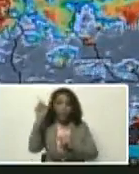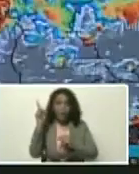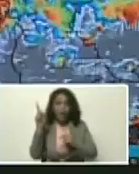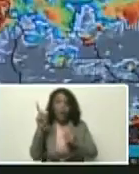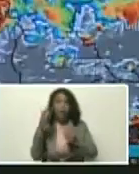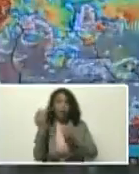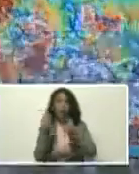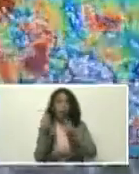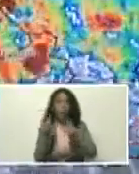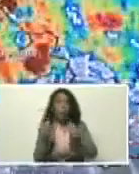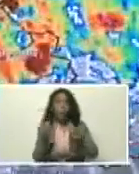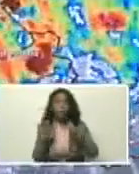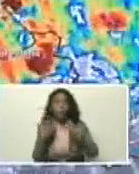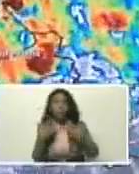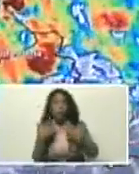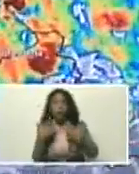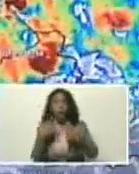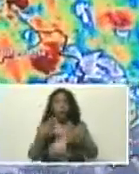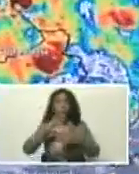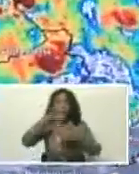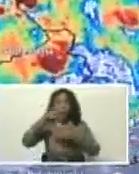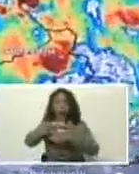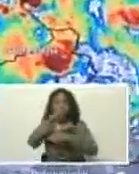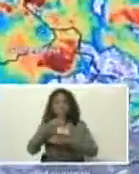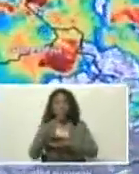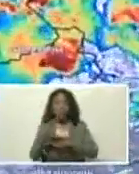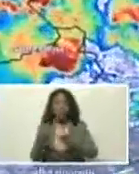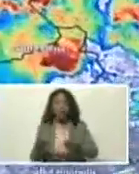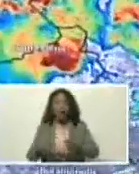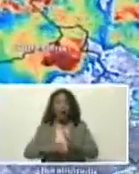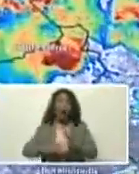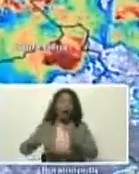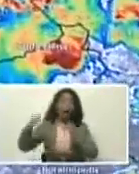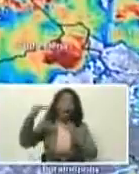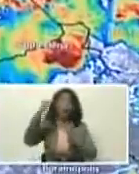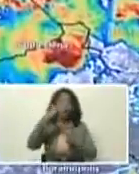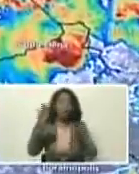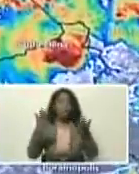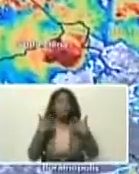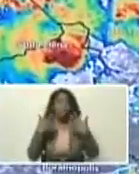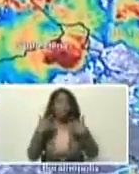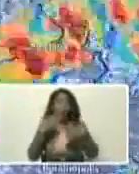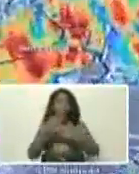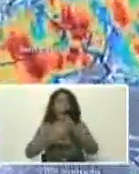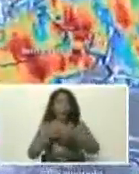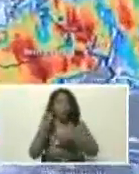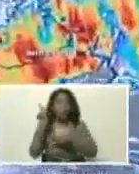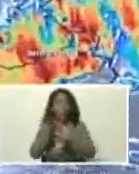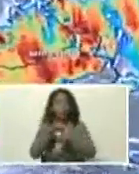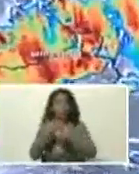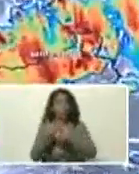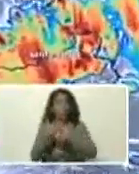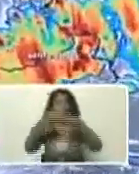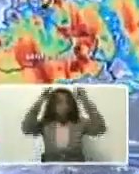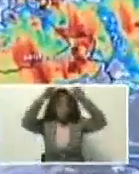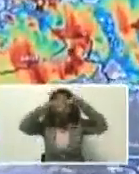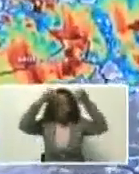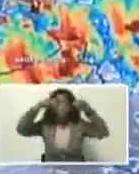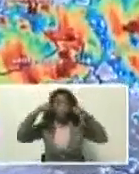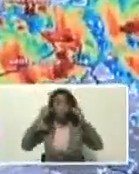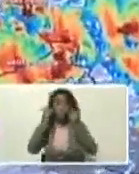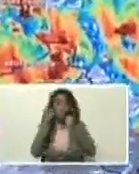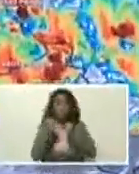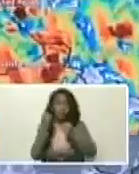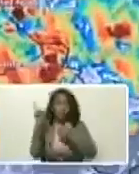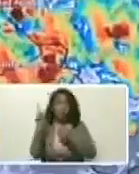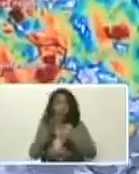¿cómo bastante, pero bastante alta, mi comandante, por eso nos crea, esa situación de lluvias extraordinarias,